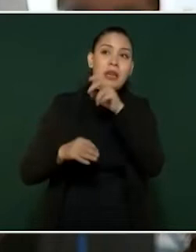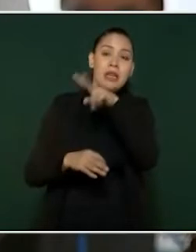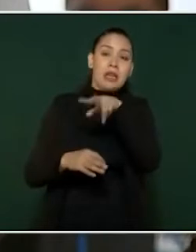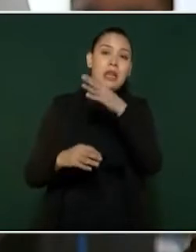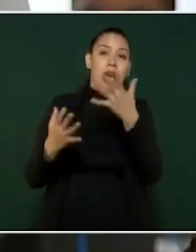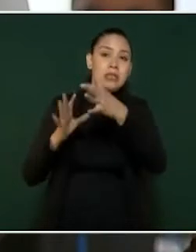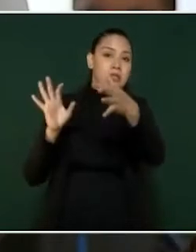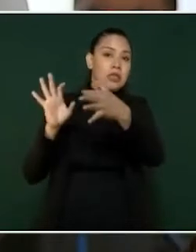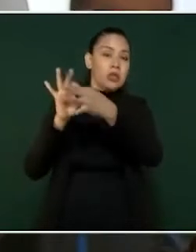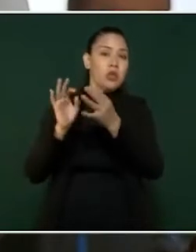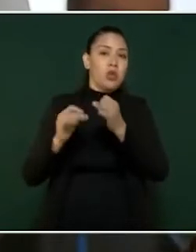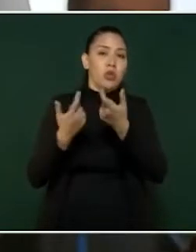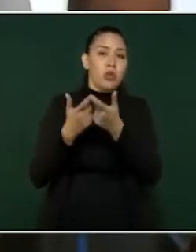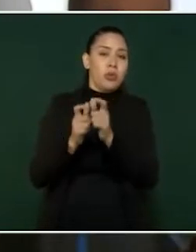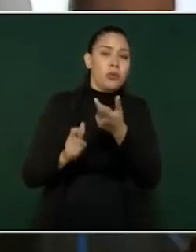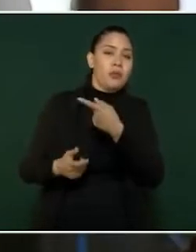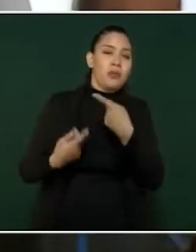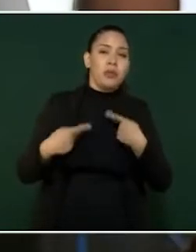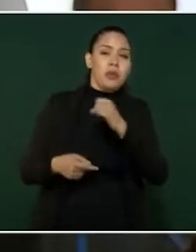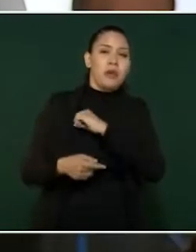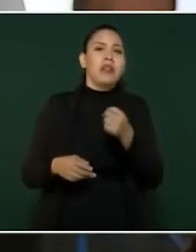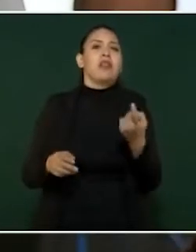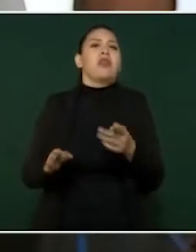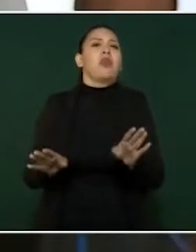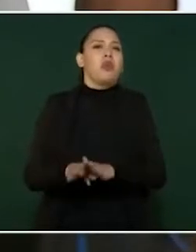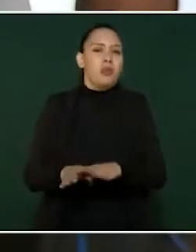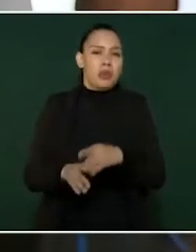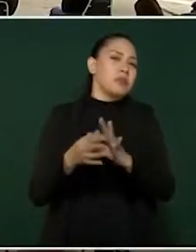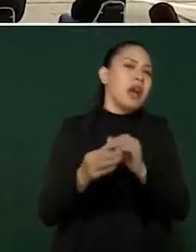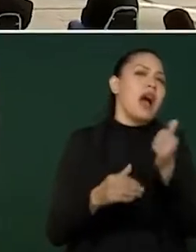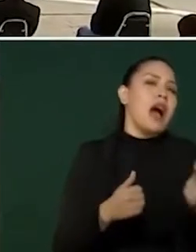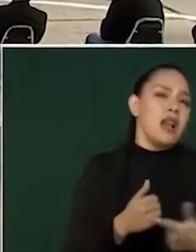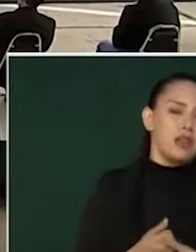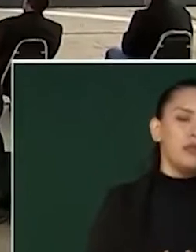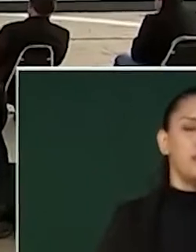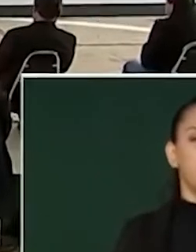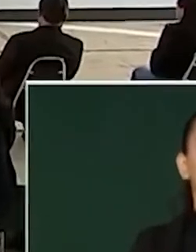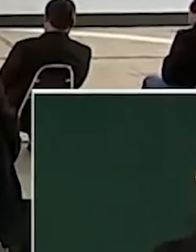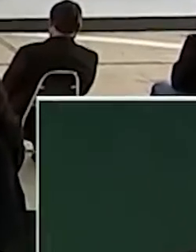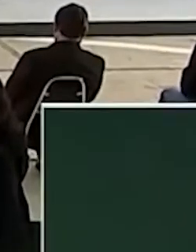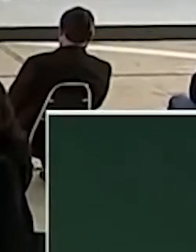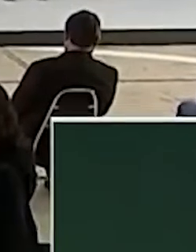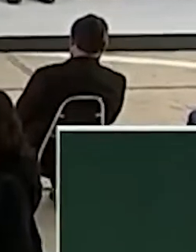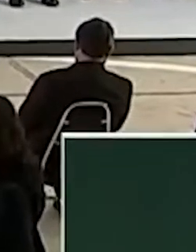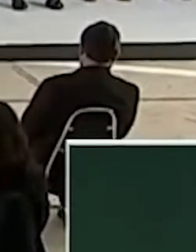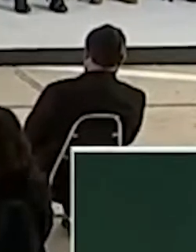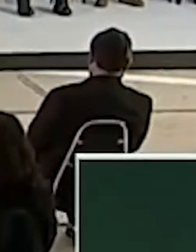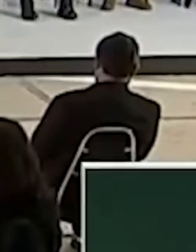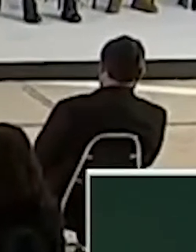crimen. La Serena, ¿qué hacía con este tipo de información? Pues es que quisieran que